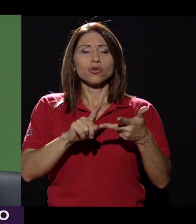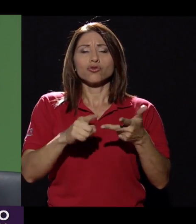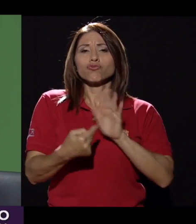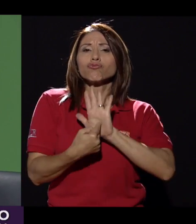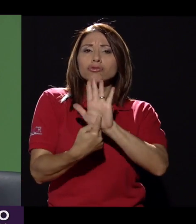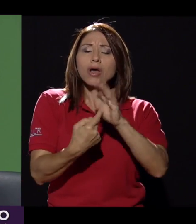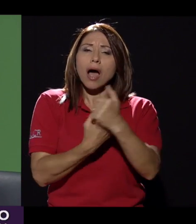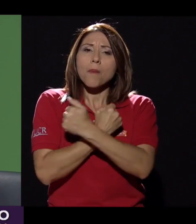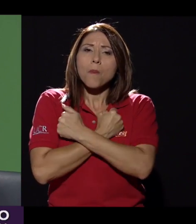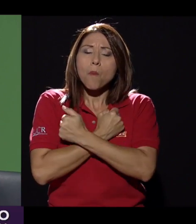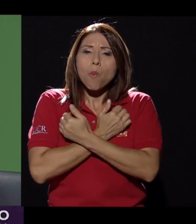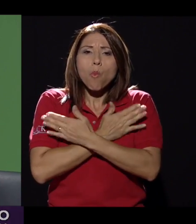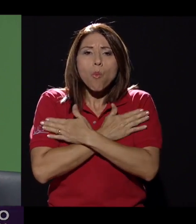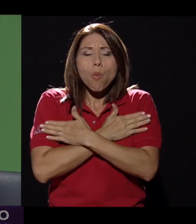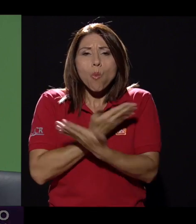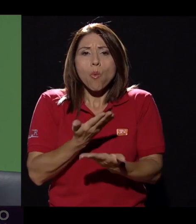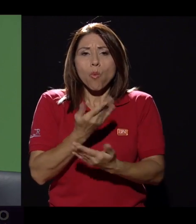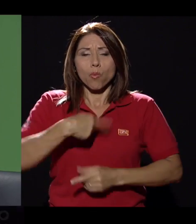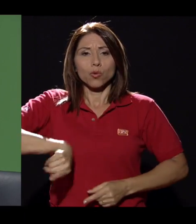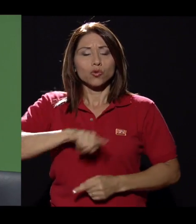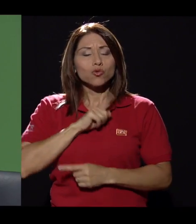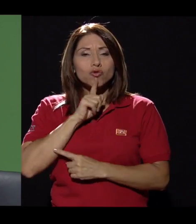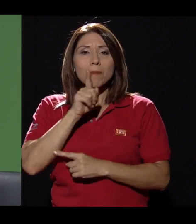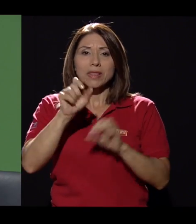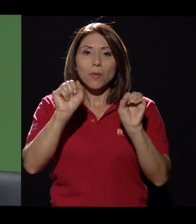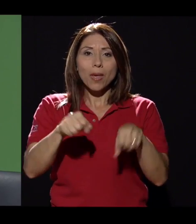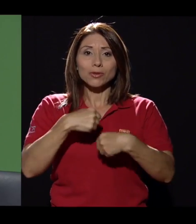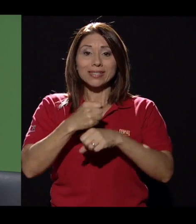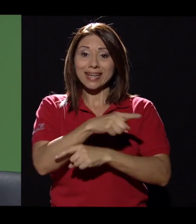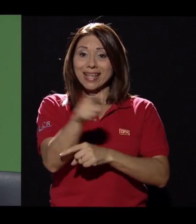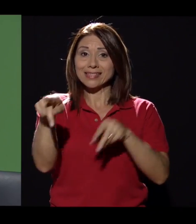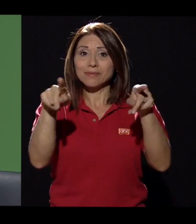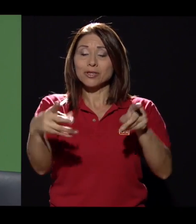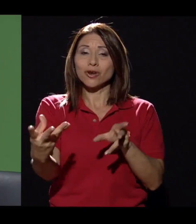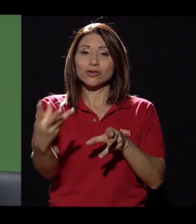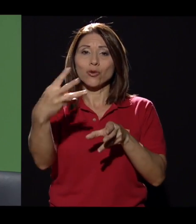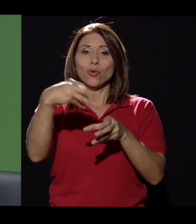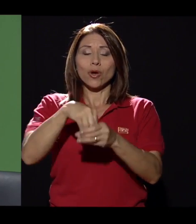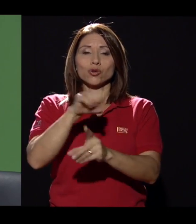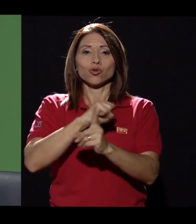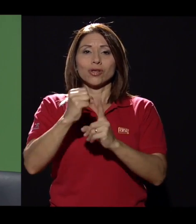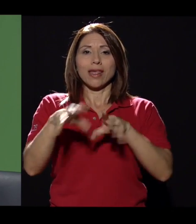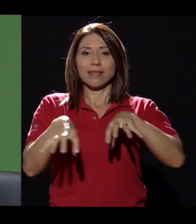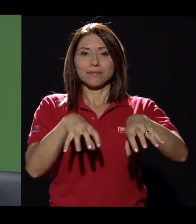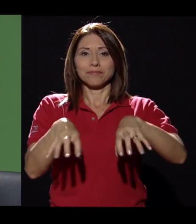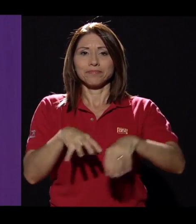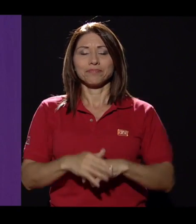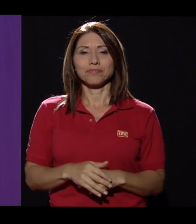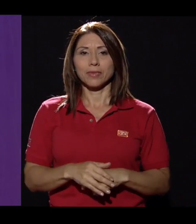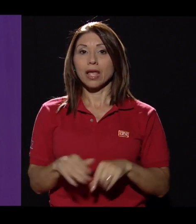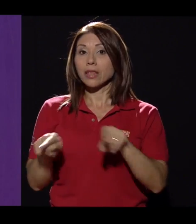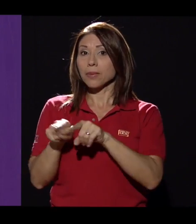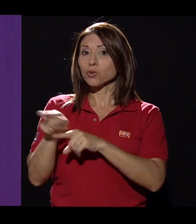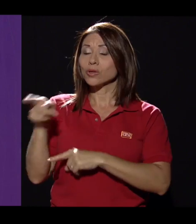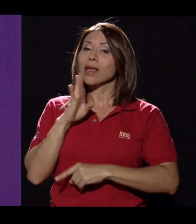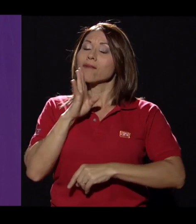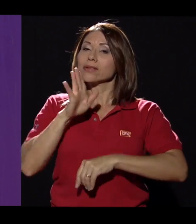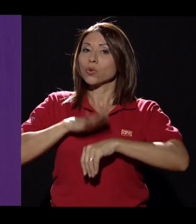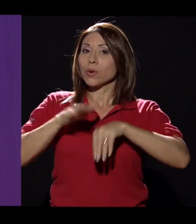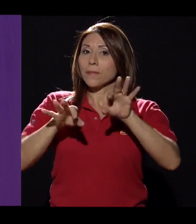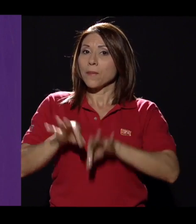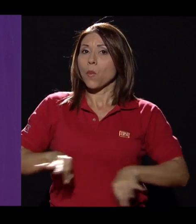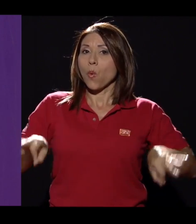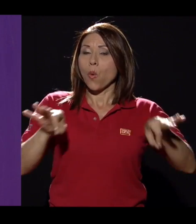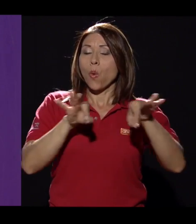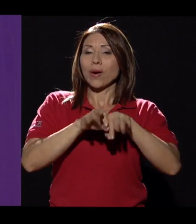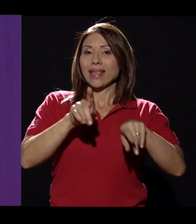manifestaciones de amor, de afecto y que podamos realmente incluirlos en todas las actividades propias de la sociedad. Y usted mencionaba un punto muy importante que